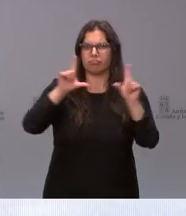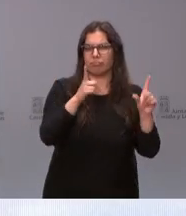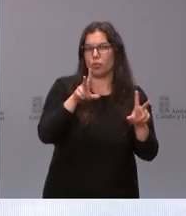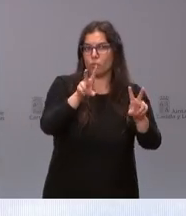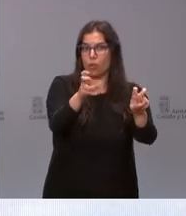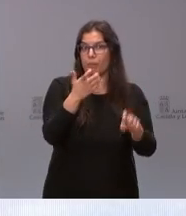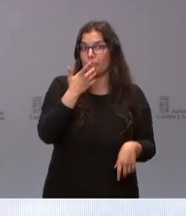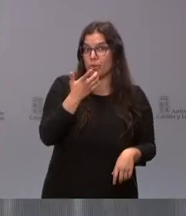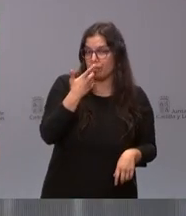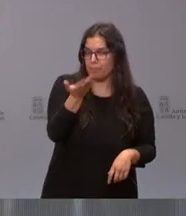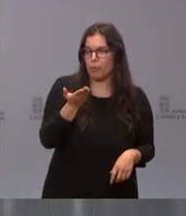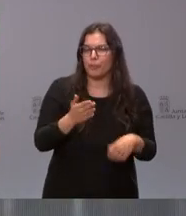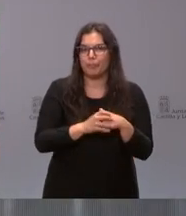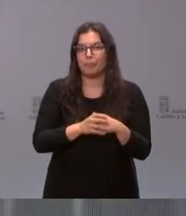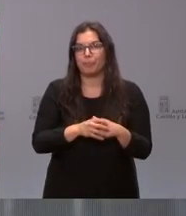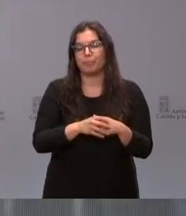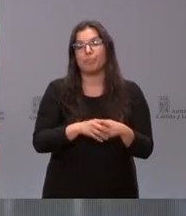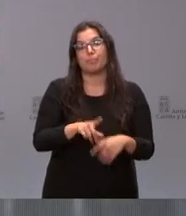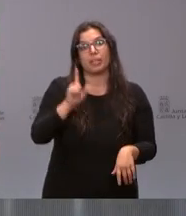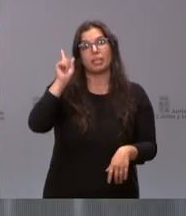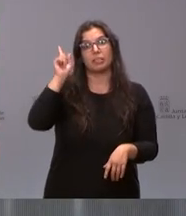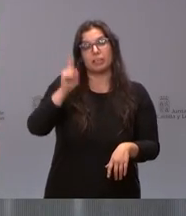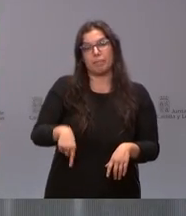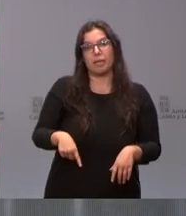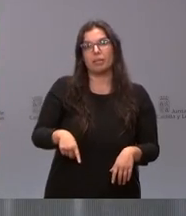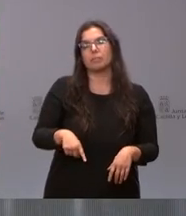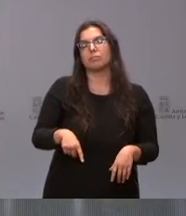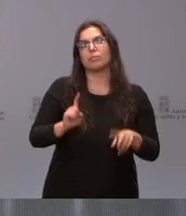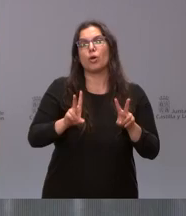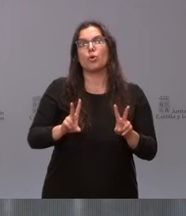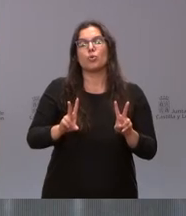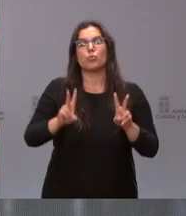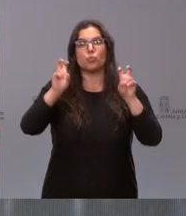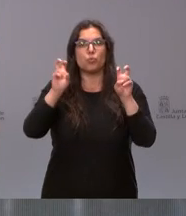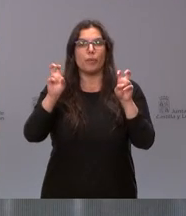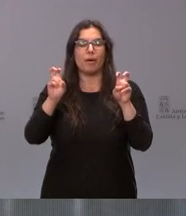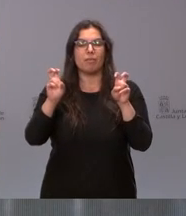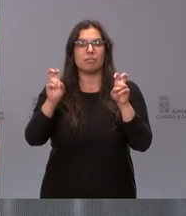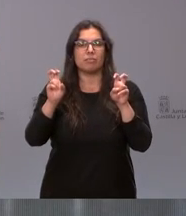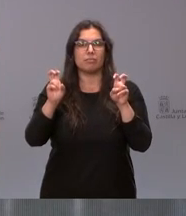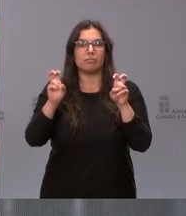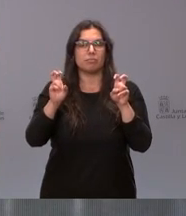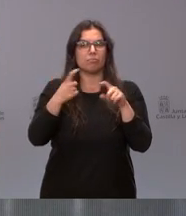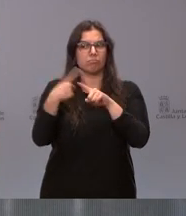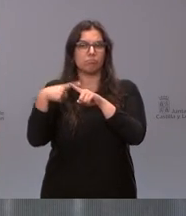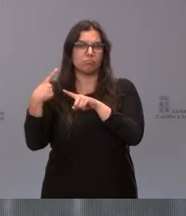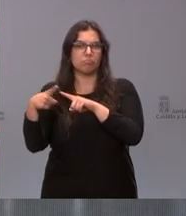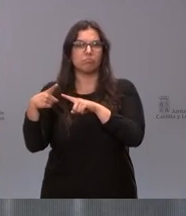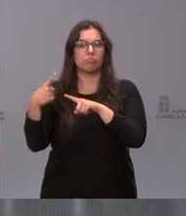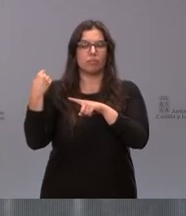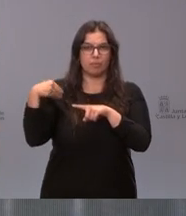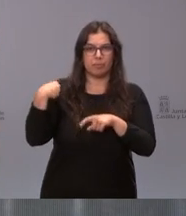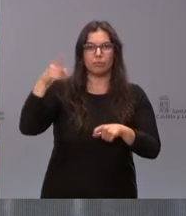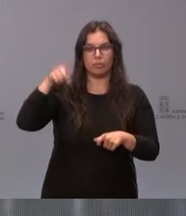ejemplo de ello y también con las nuevas con novedades en el propio CAU